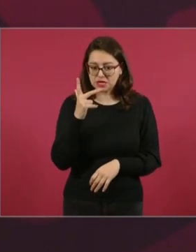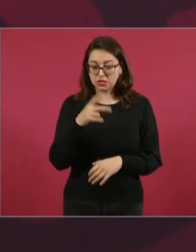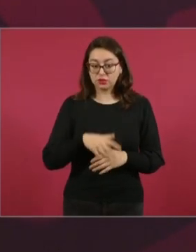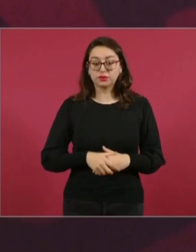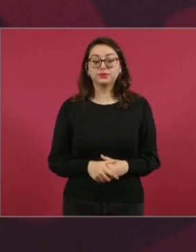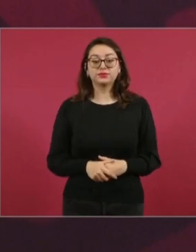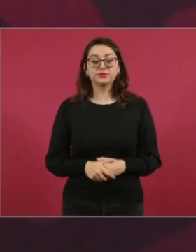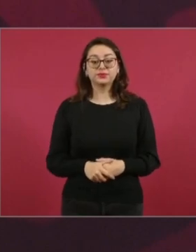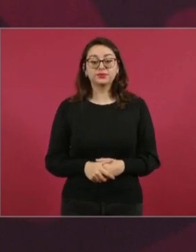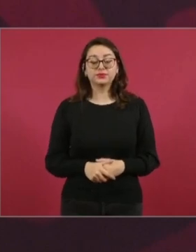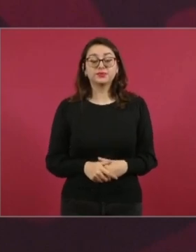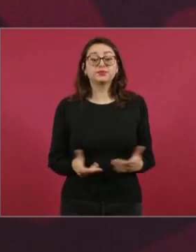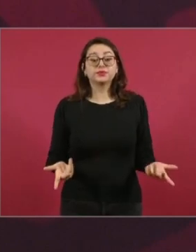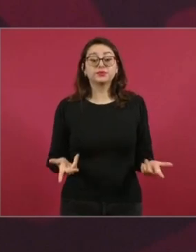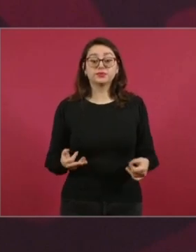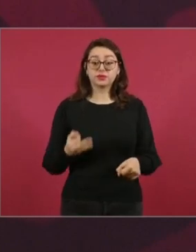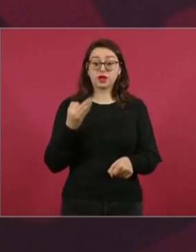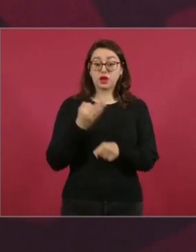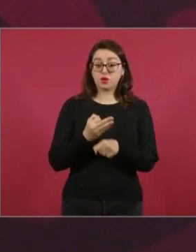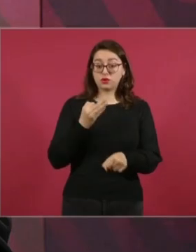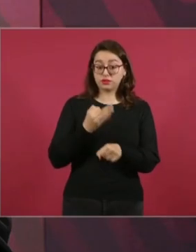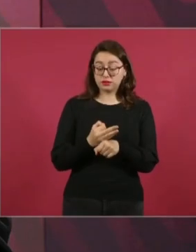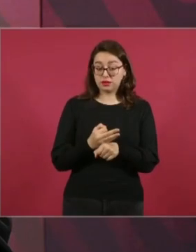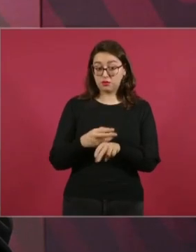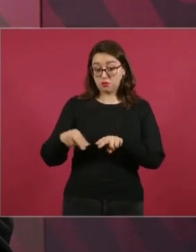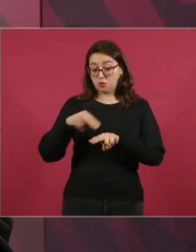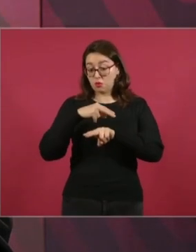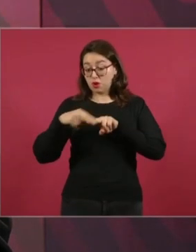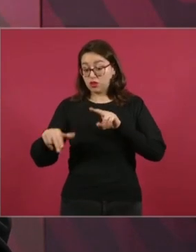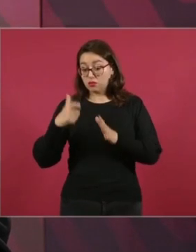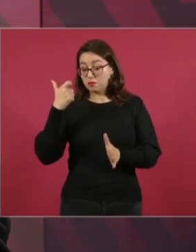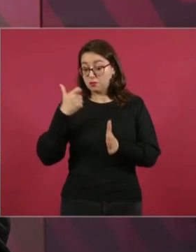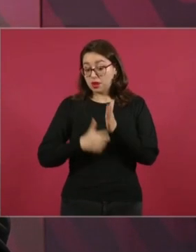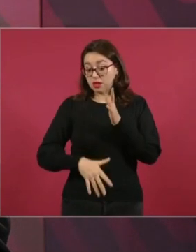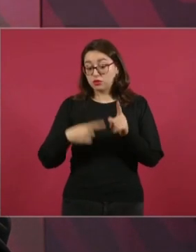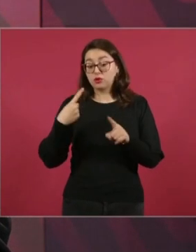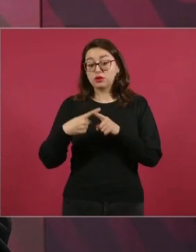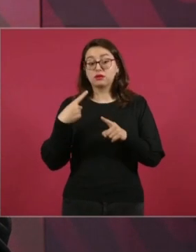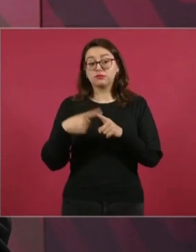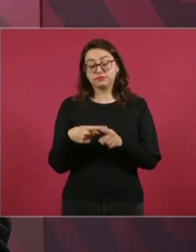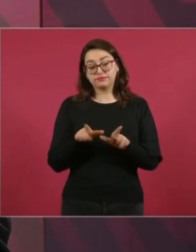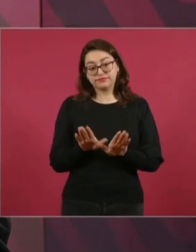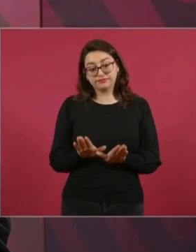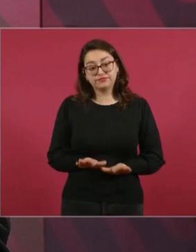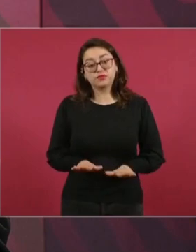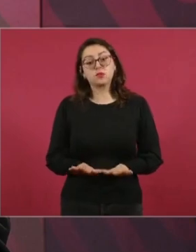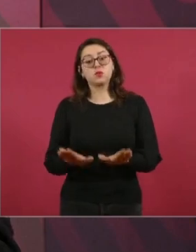los mejores precios son los mexicanos.